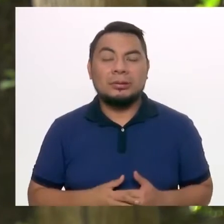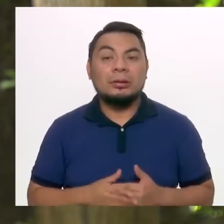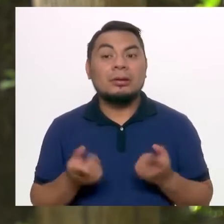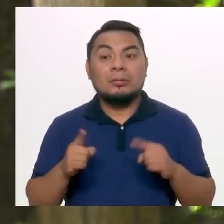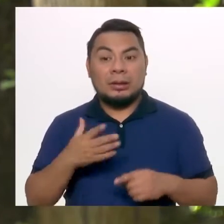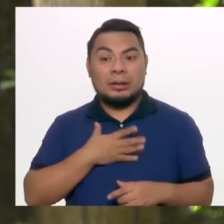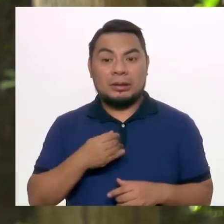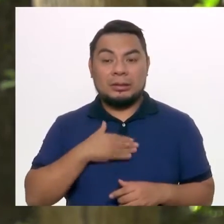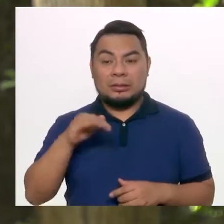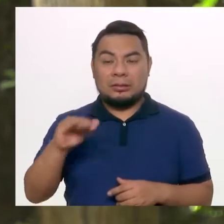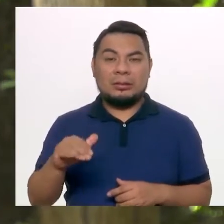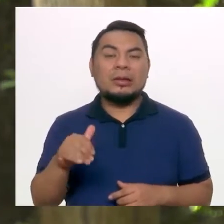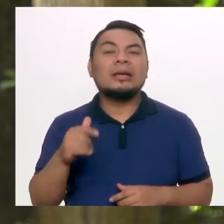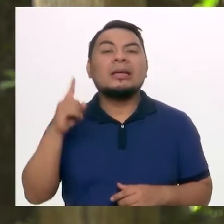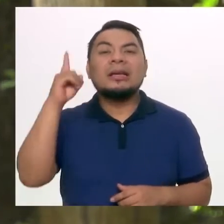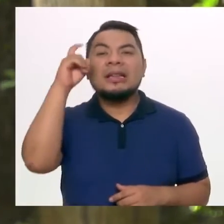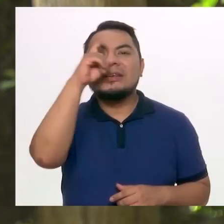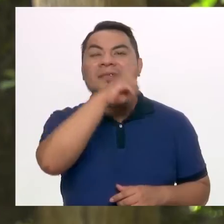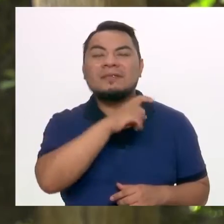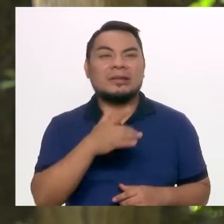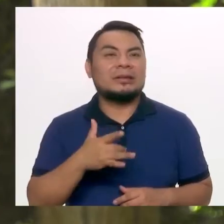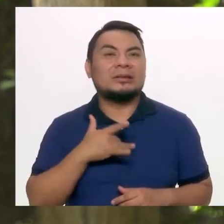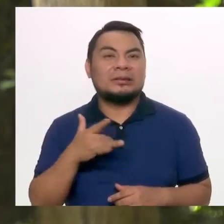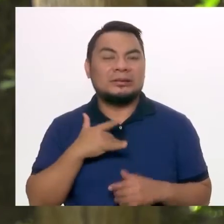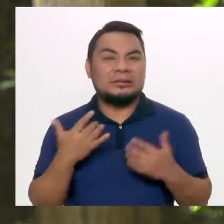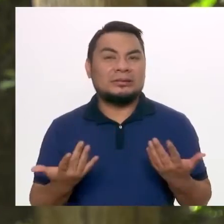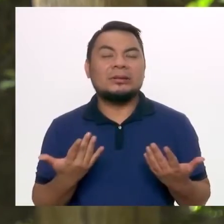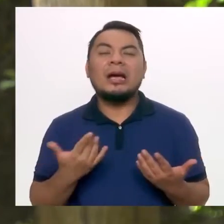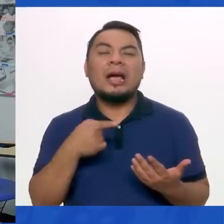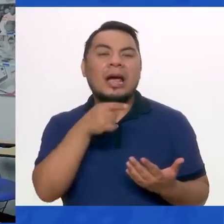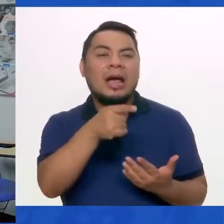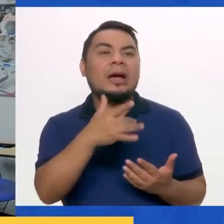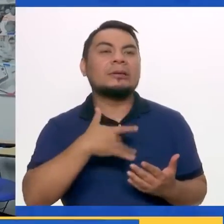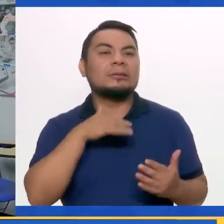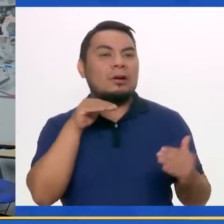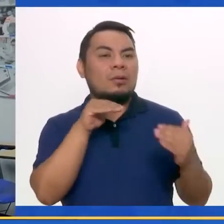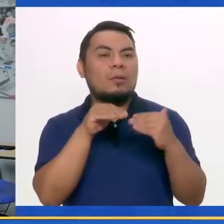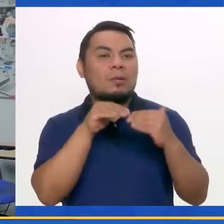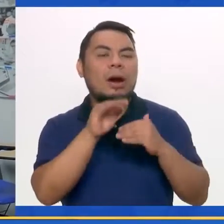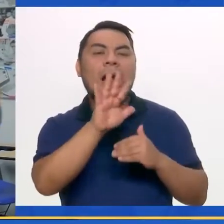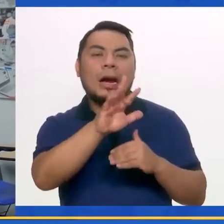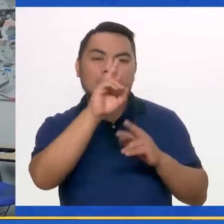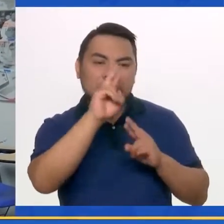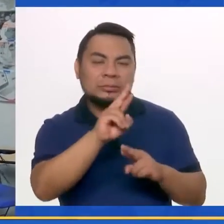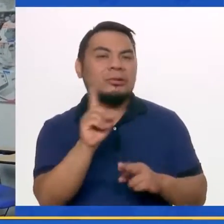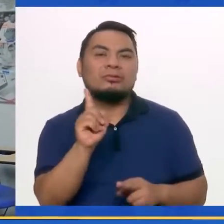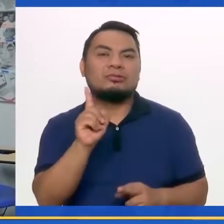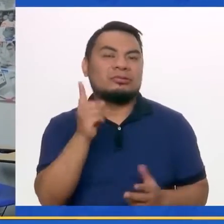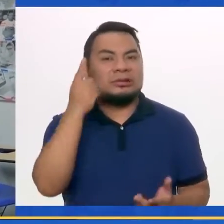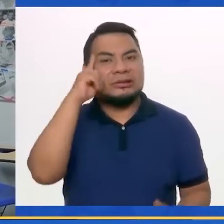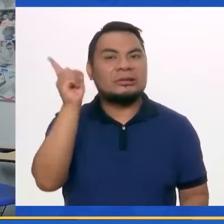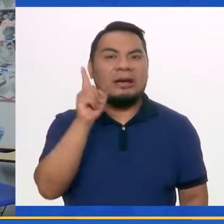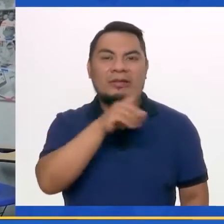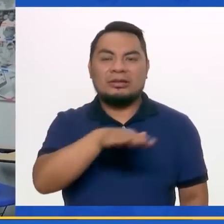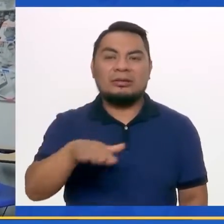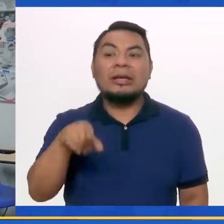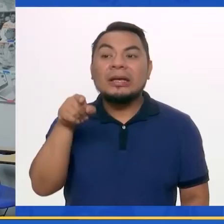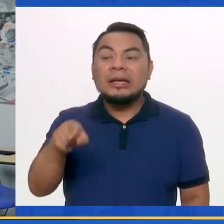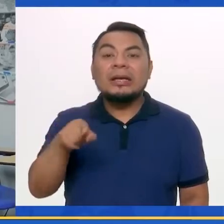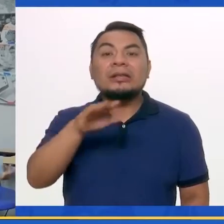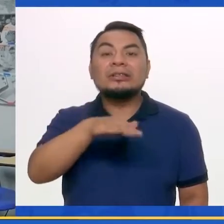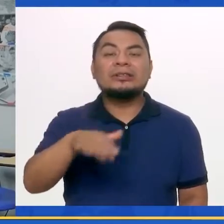cierta edad los niños les cuesta ser empáticos. Un niño pequeño tiene que aprender